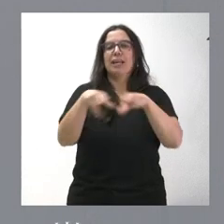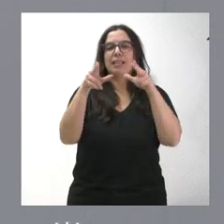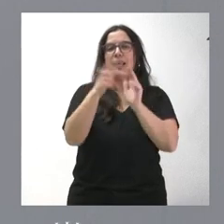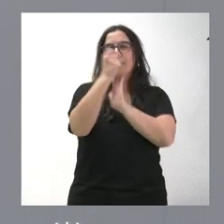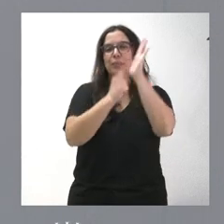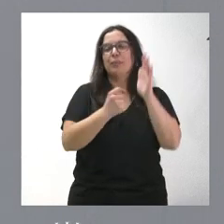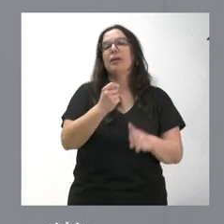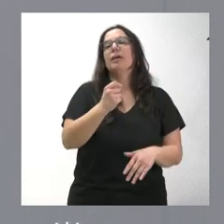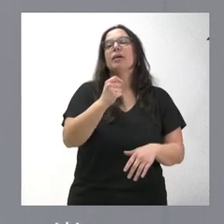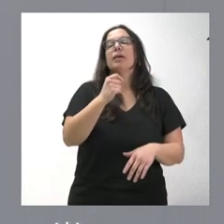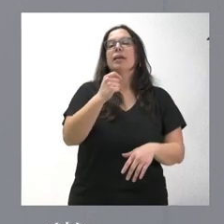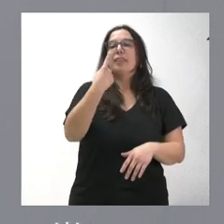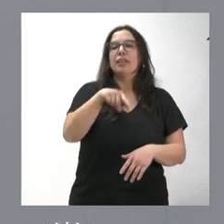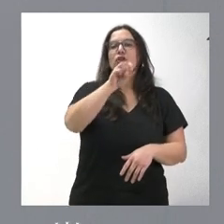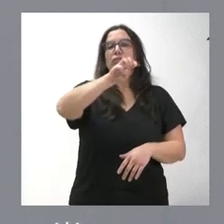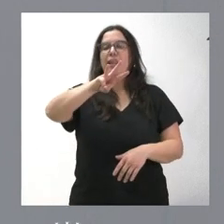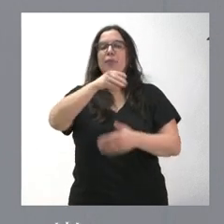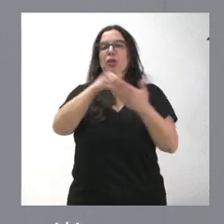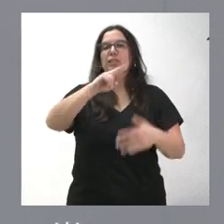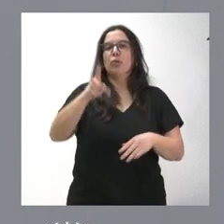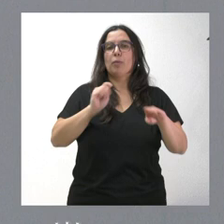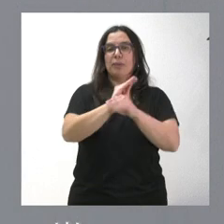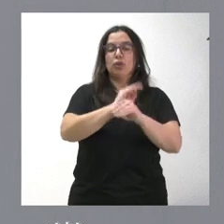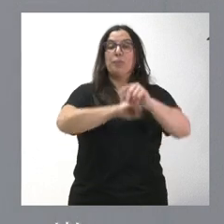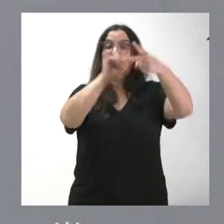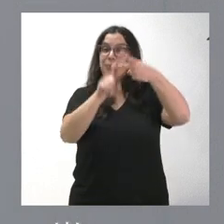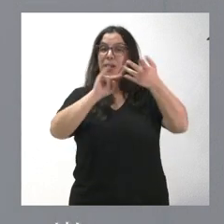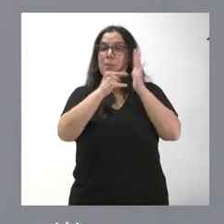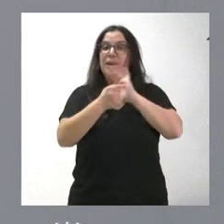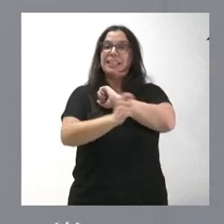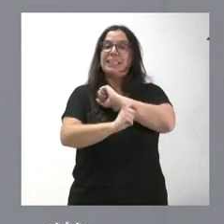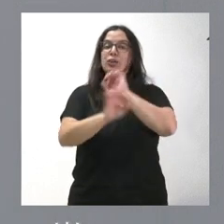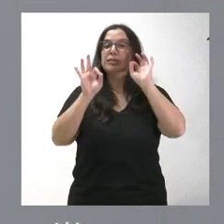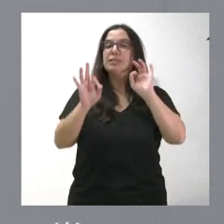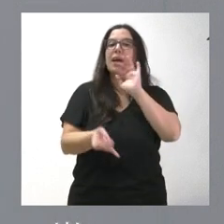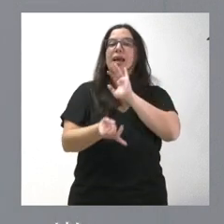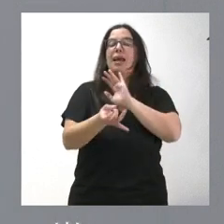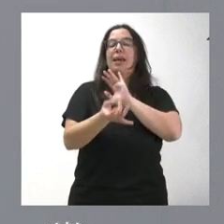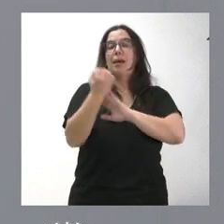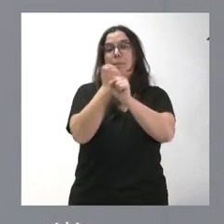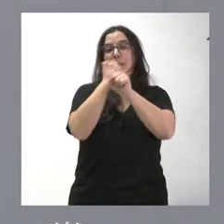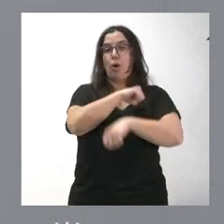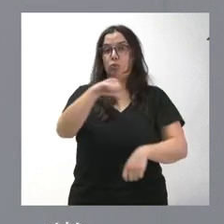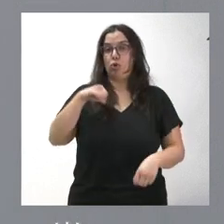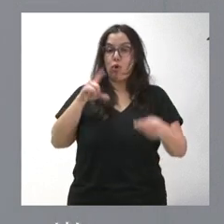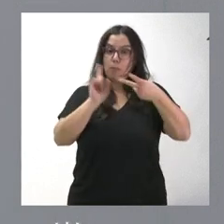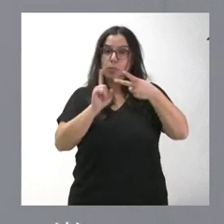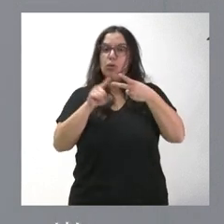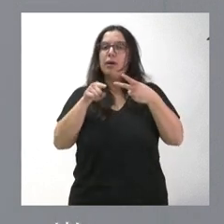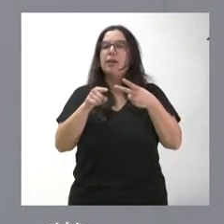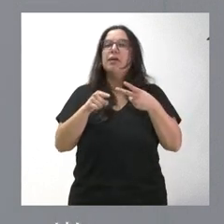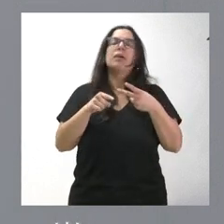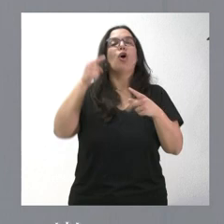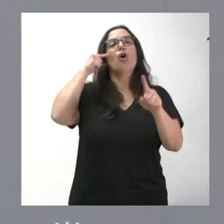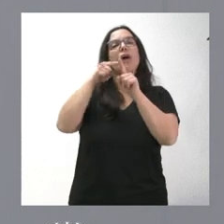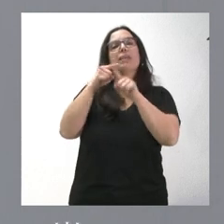millones de euros de inversión. Y el Plan Estratégico de Empleo Autónomo tiene dos